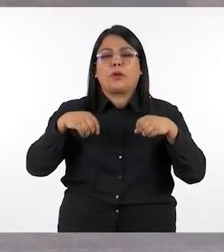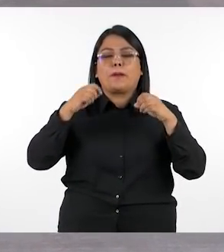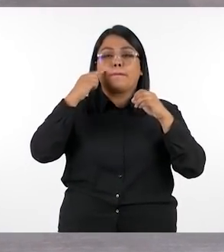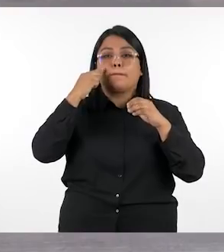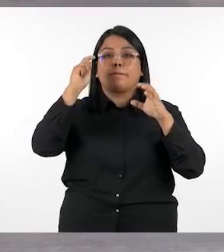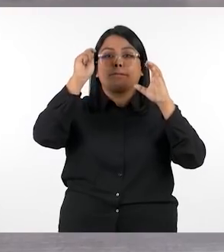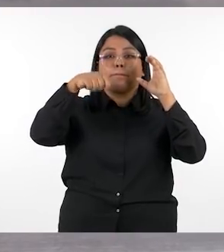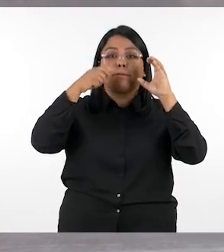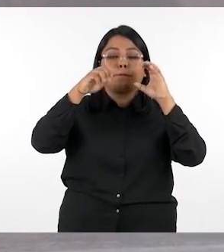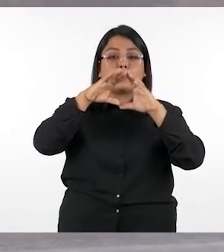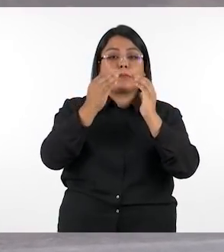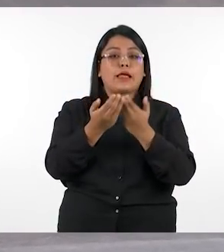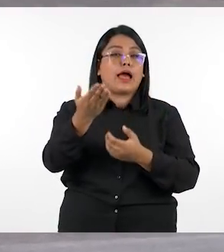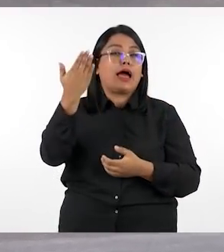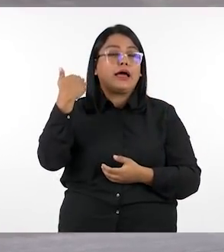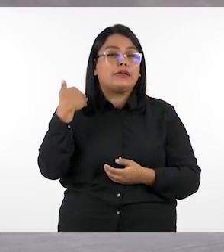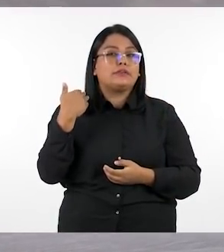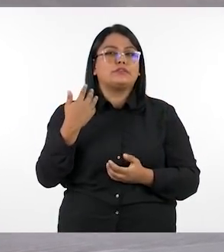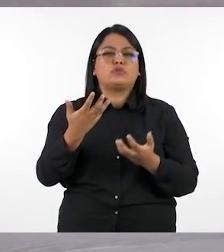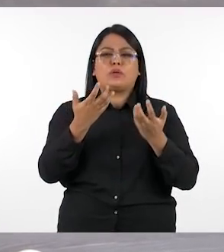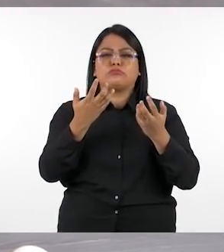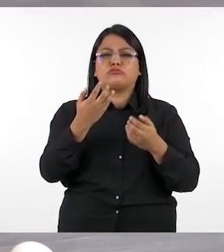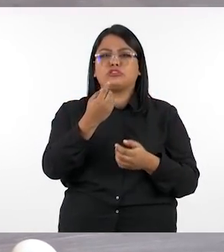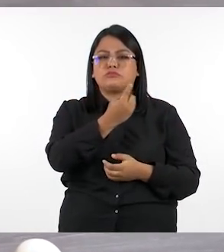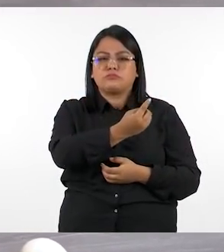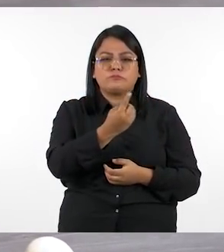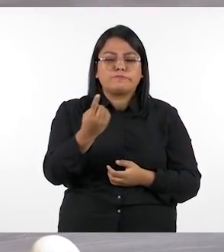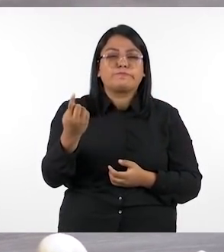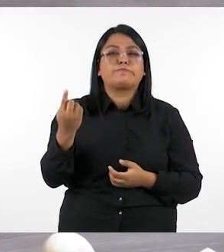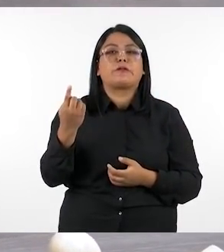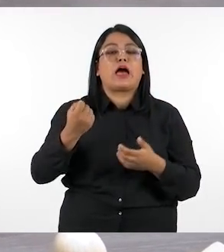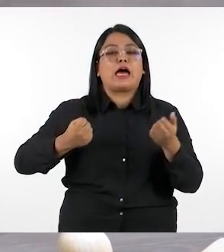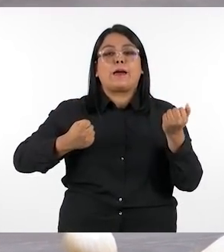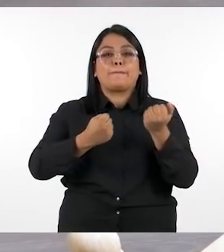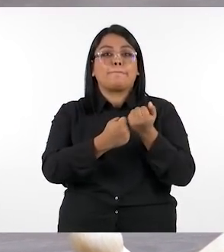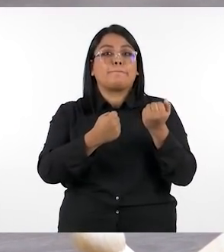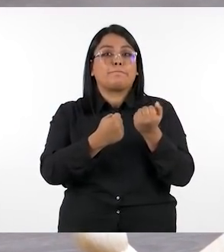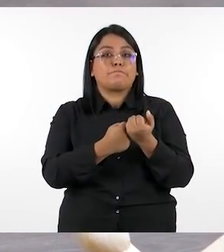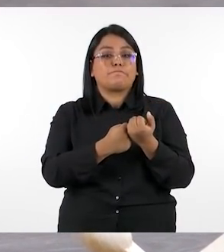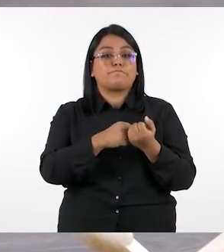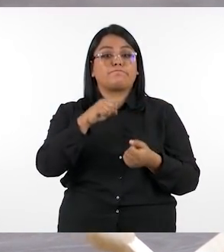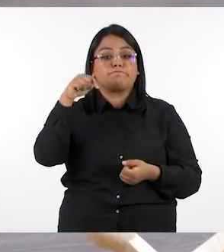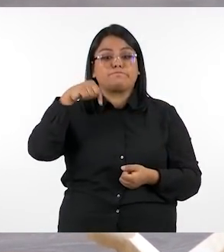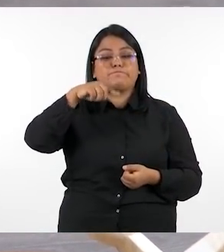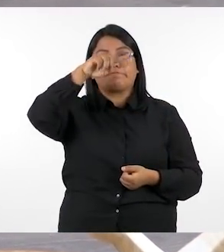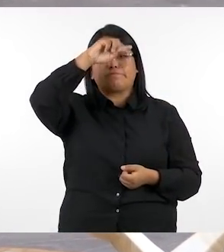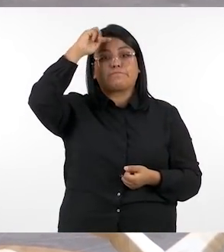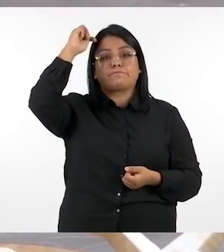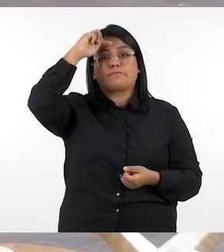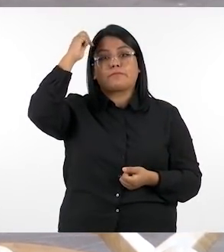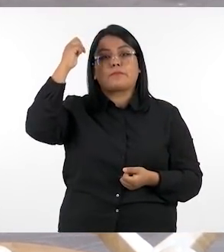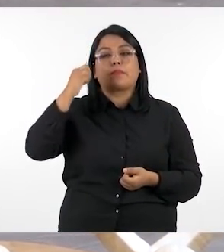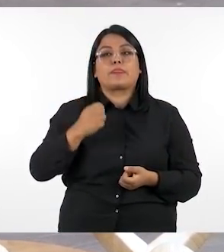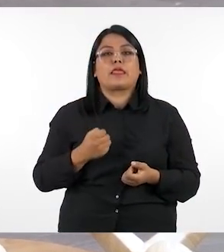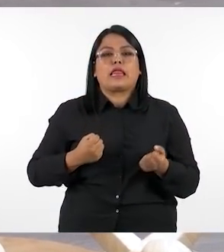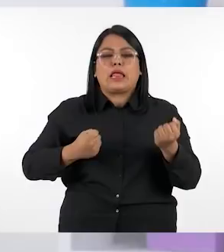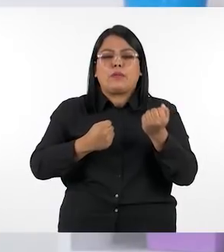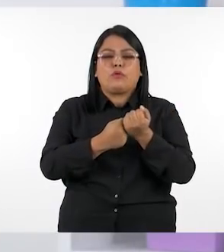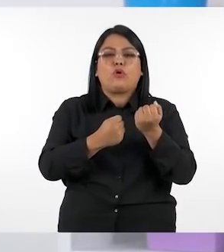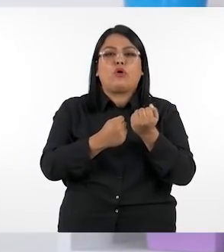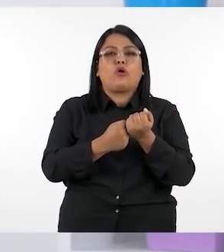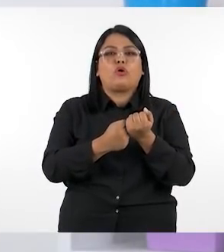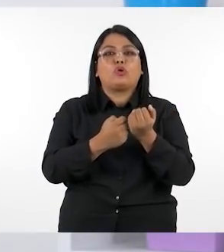han visto así es y hay en realidad muchas personas que están al servicio y al apoyo de esta labor los asistentes